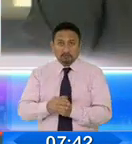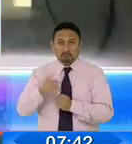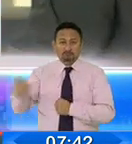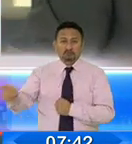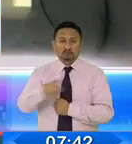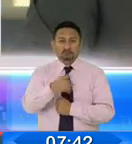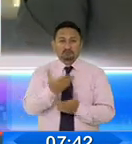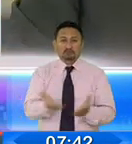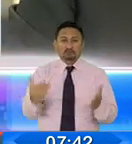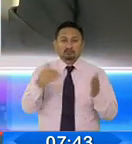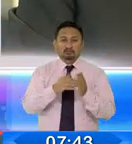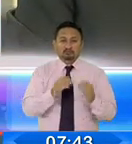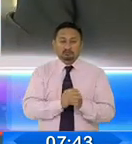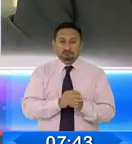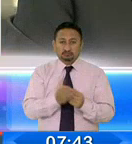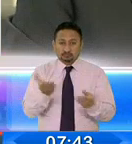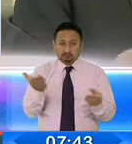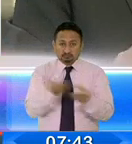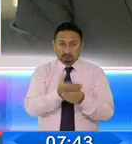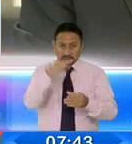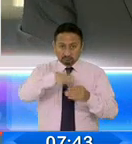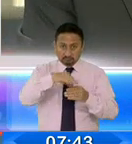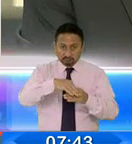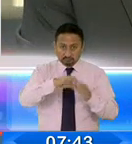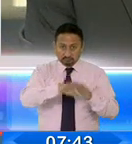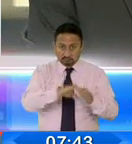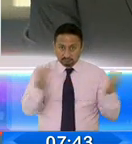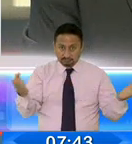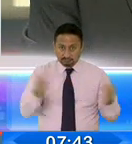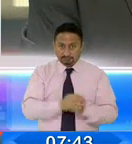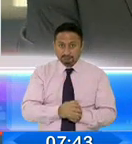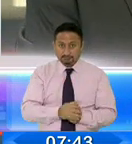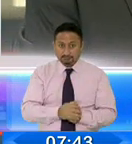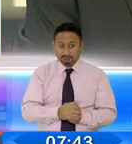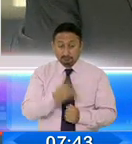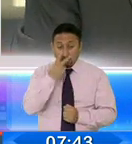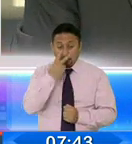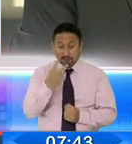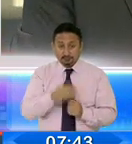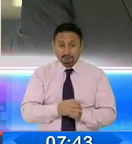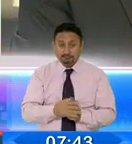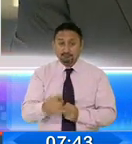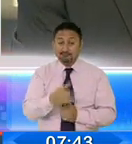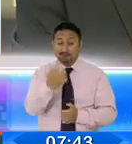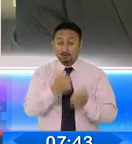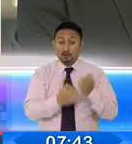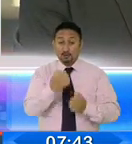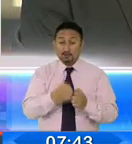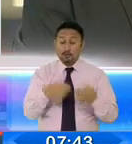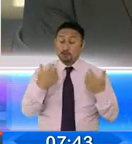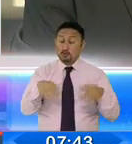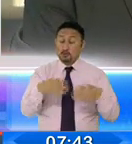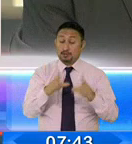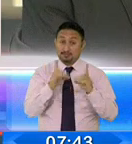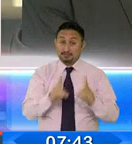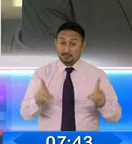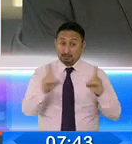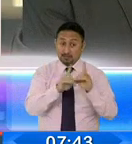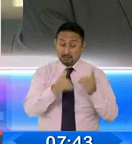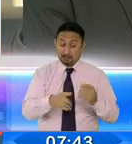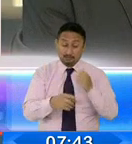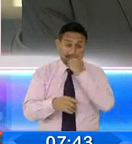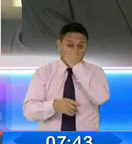reabrirse las urnas. Cuando se abre las urnas, veremos la olla de grillos. Será espantoso las cifras que encontremos allá,